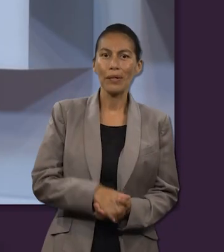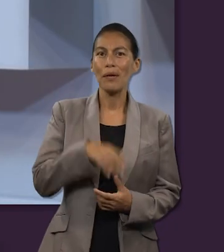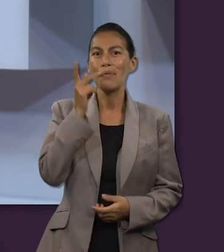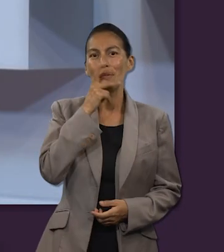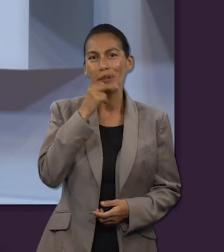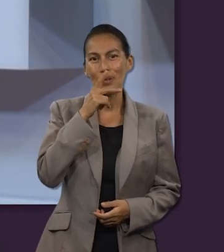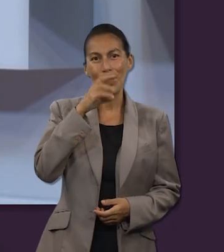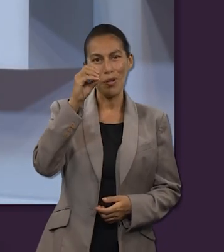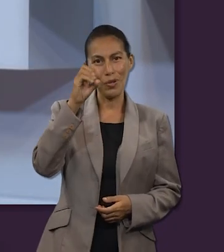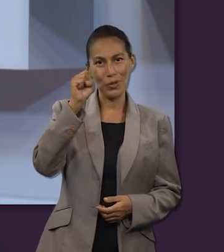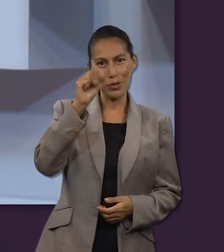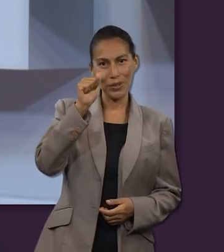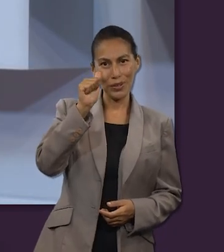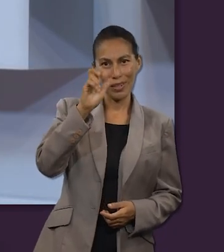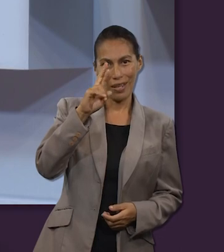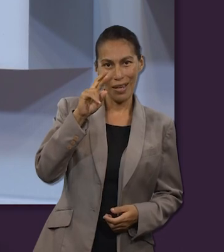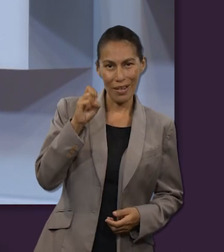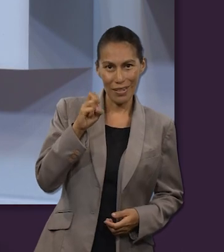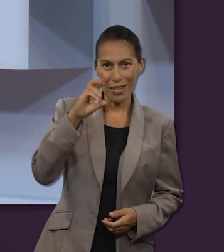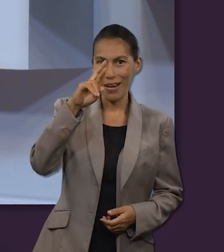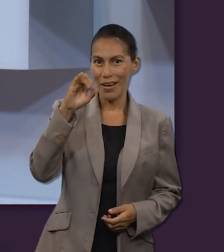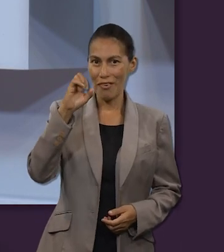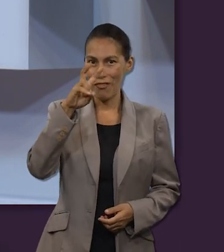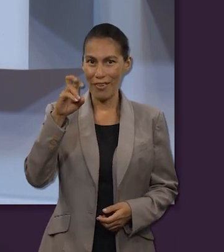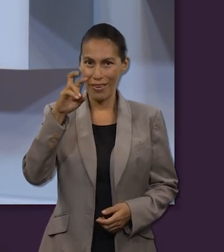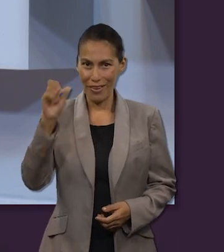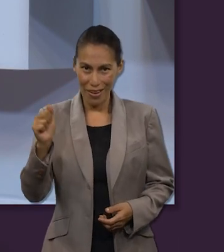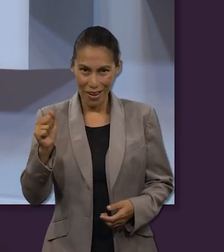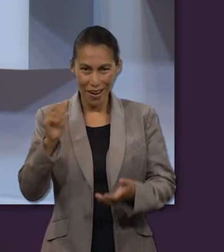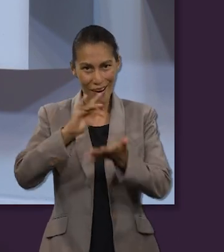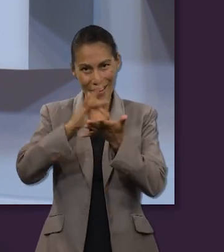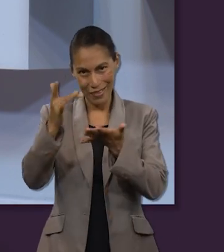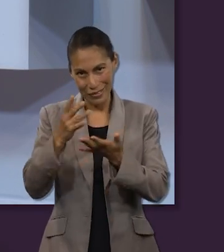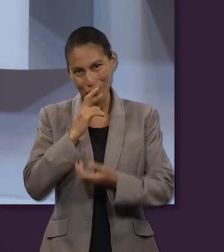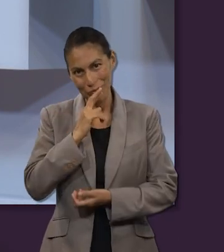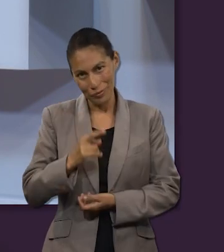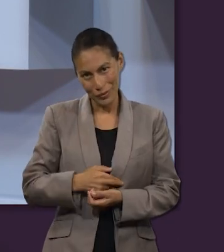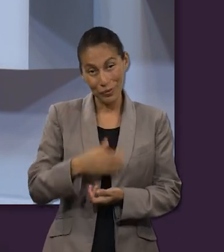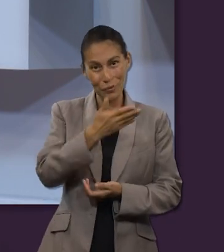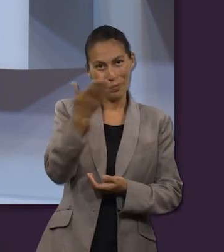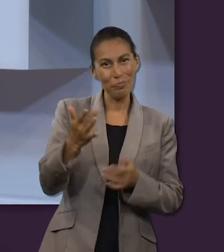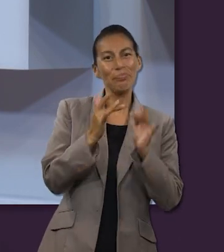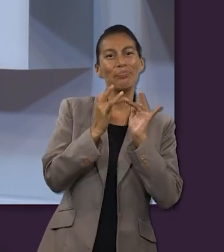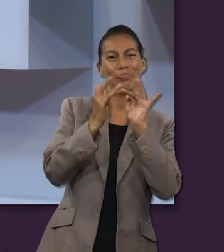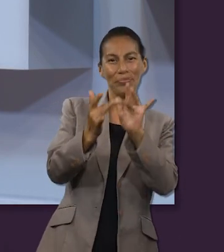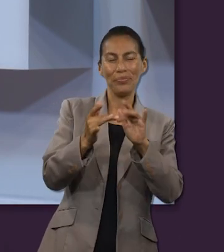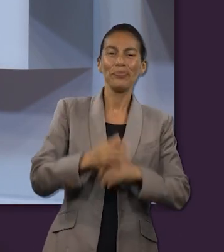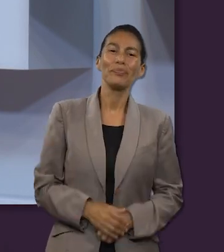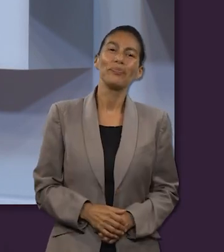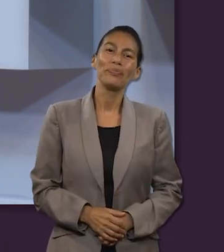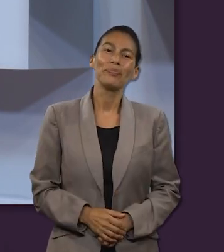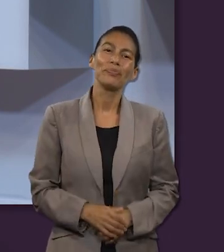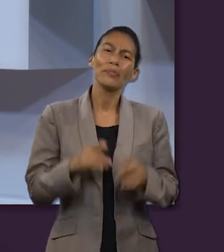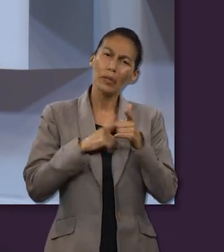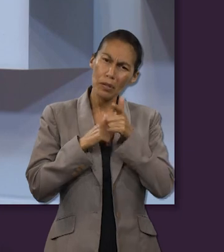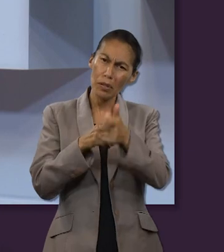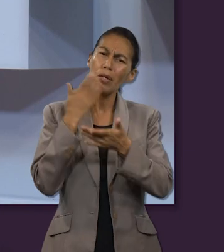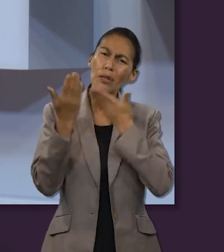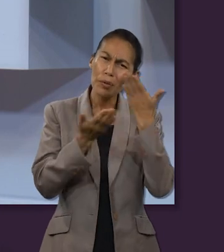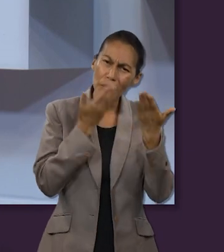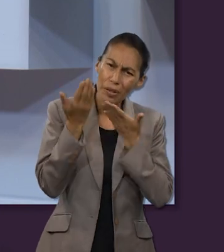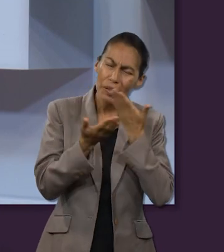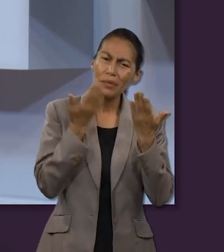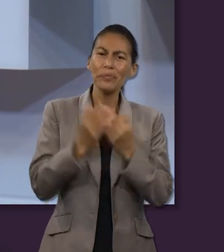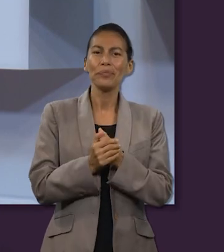Le agradecemos al Pastor Oscar Rivera por su respuesta y a ustedes por quedarse con nosotros, vamos a